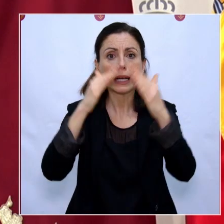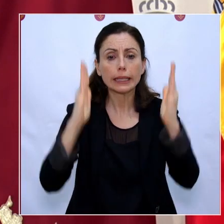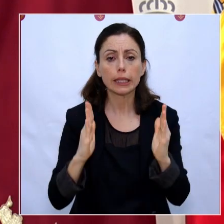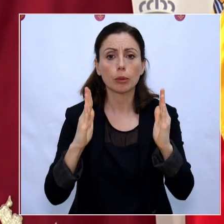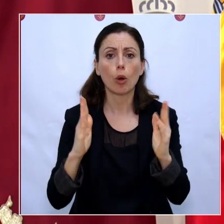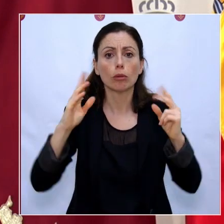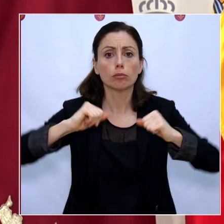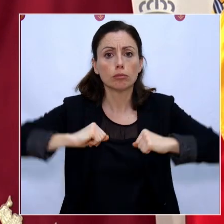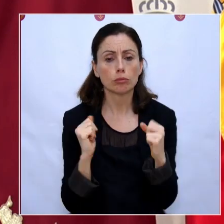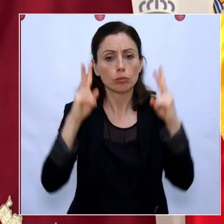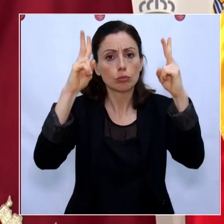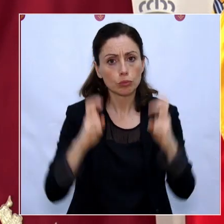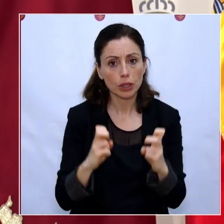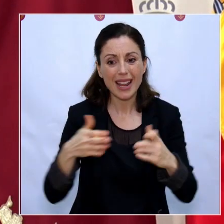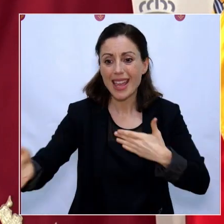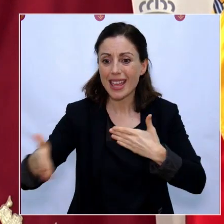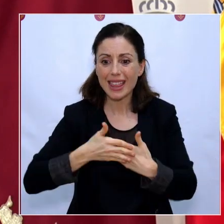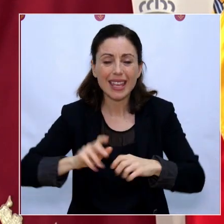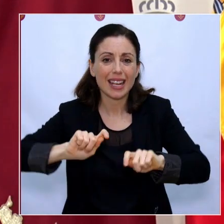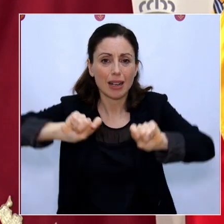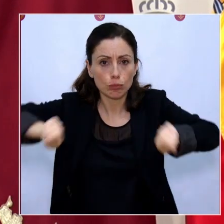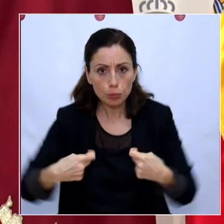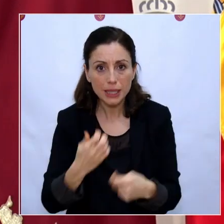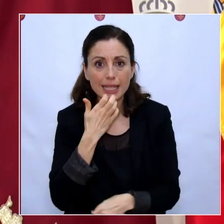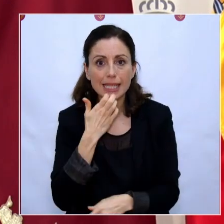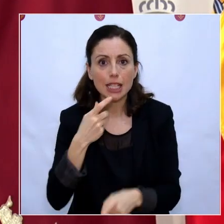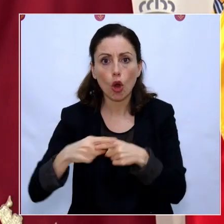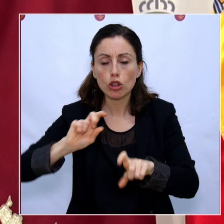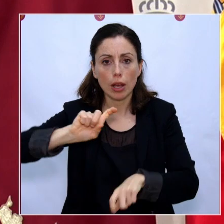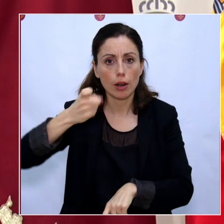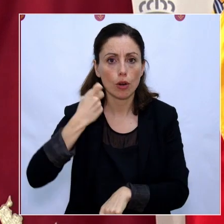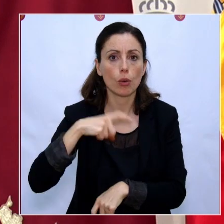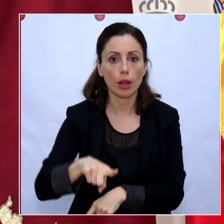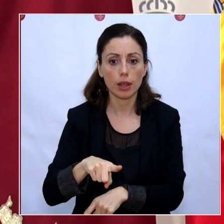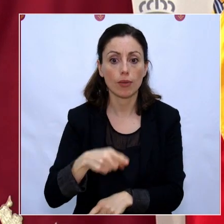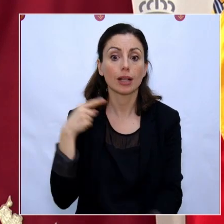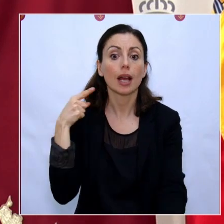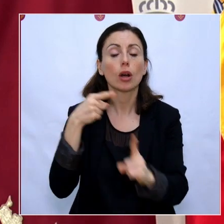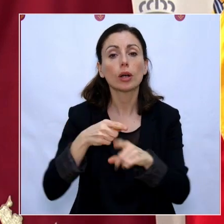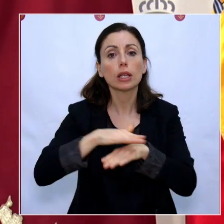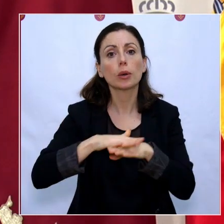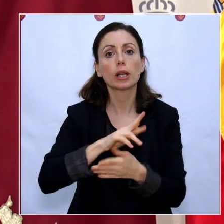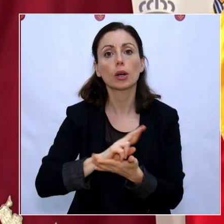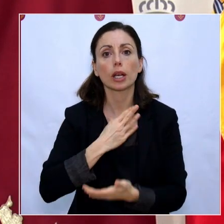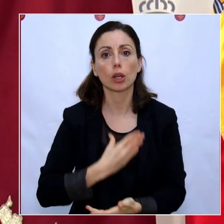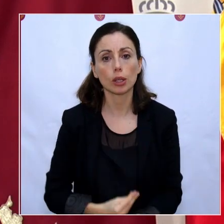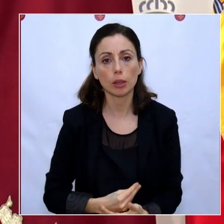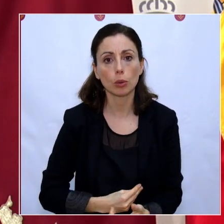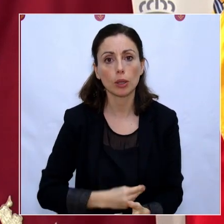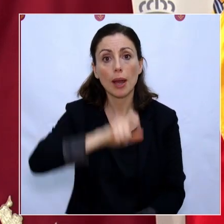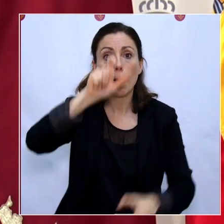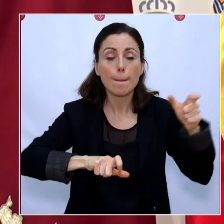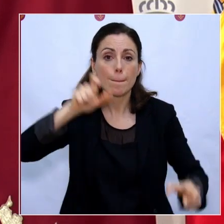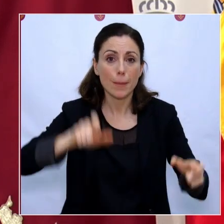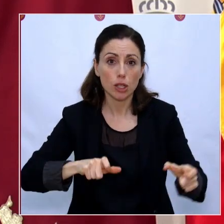cierre de toda actividad no esencial. Por lo tanto, la voluntad del Gobierno de la región de Murcia, efectivamente, es que en las zonas de